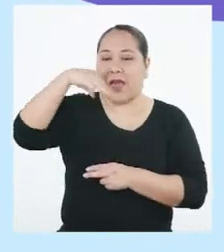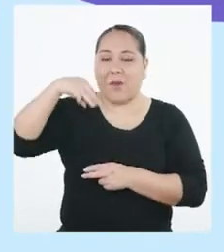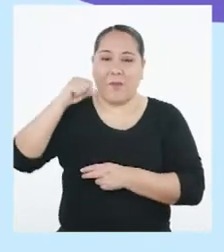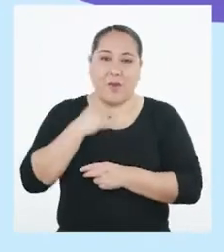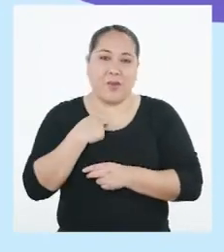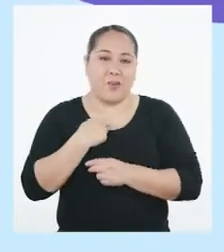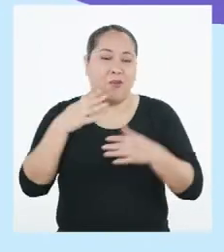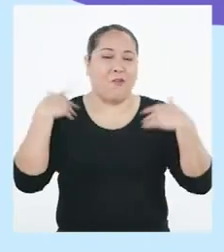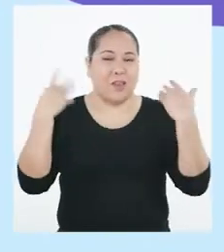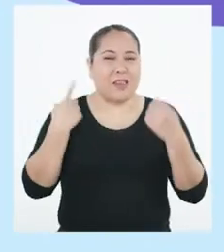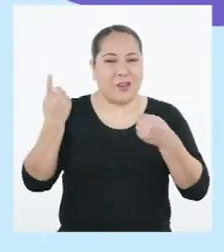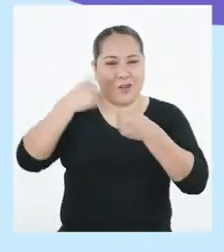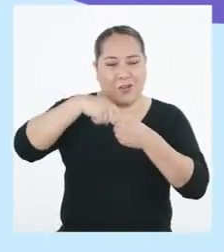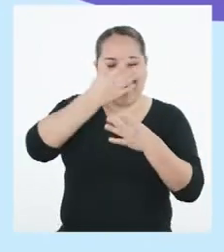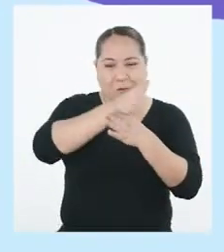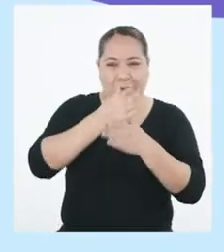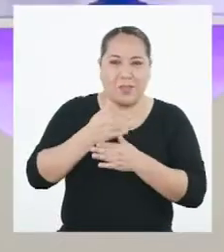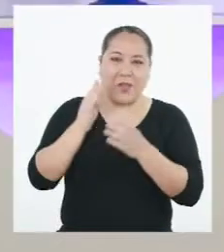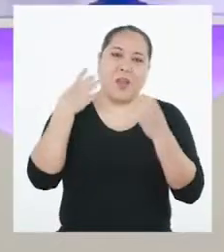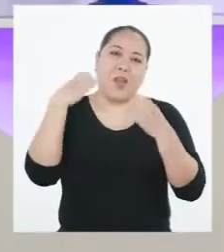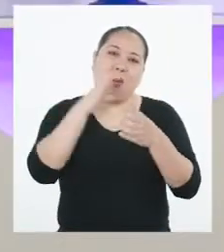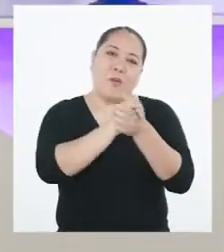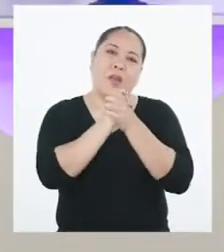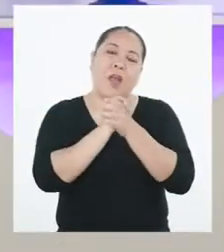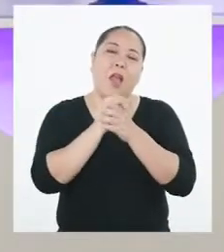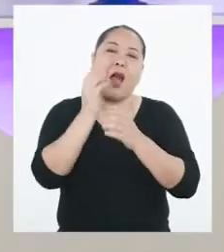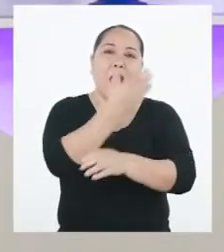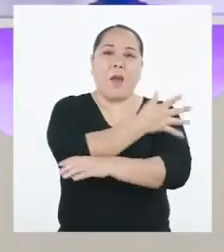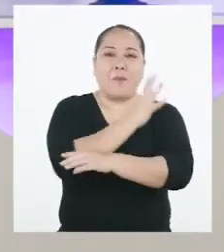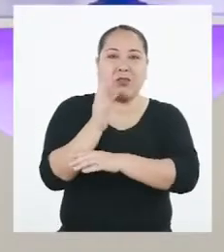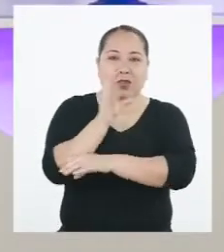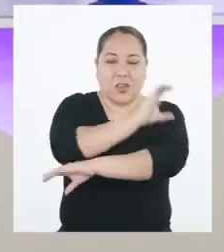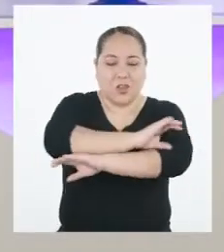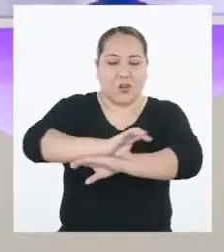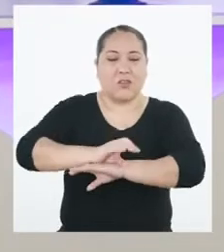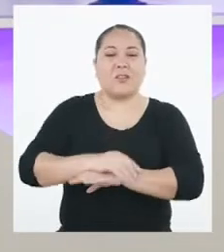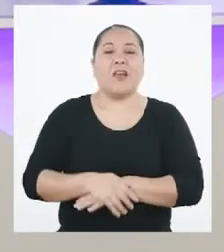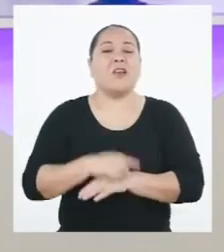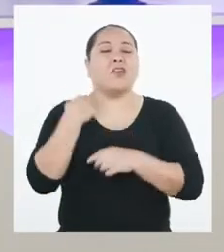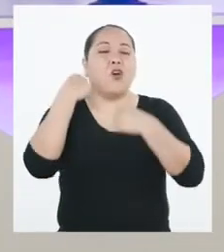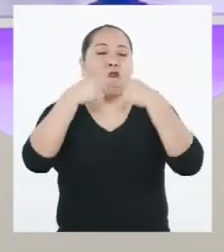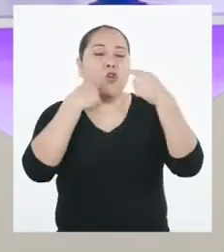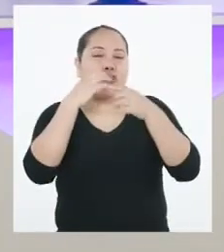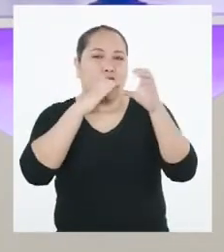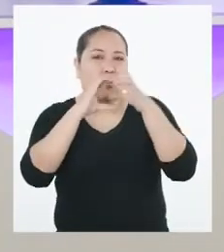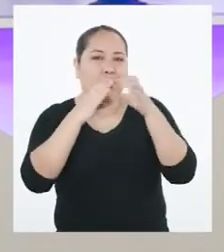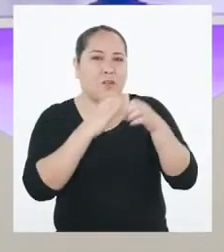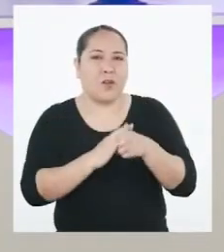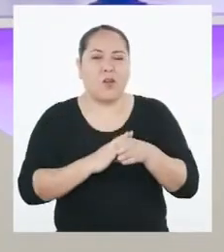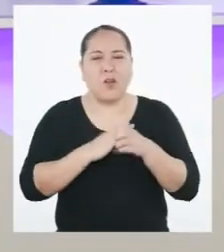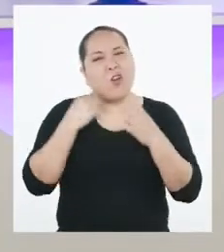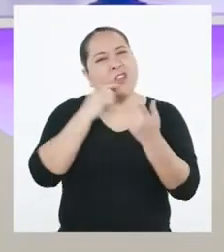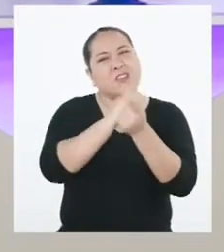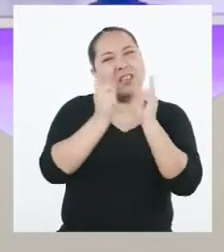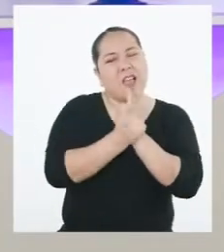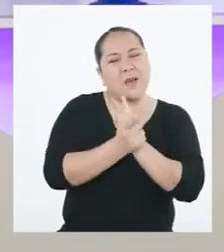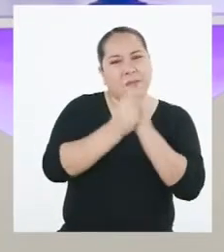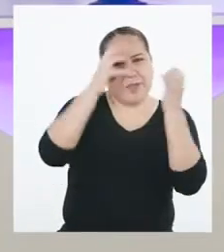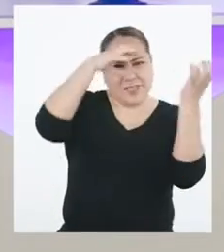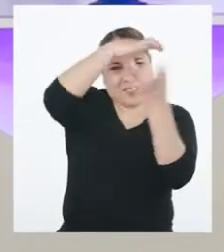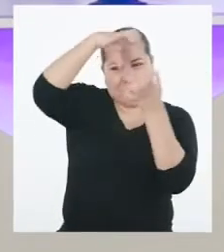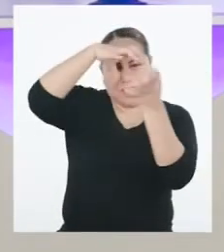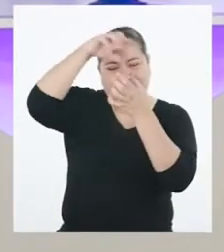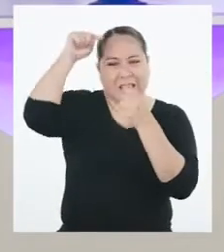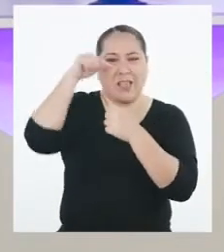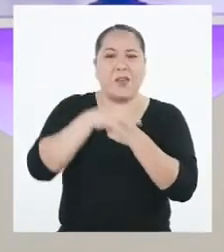y mis compañeros de la Amazonía y de la costa. Estamos haciendo un conversatorio sobre los fenómenos climáticos de nuestro país. Nos centramos